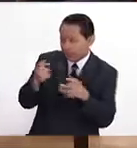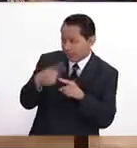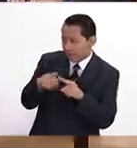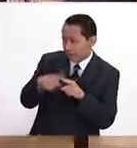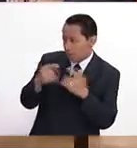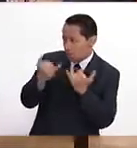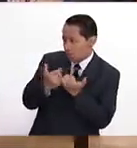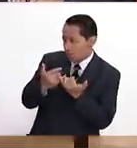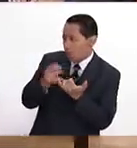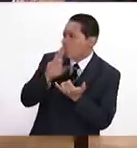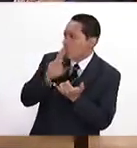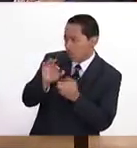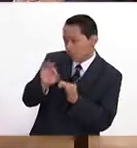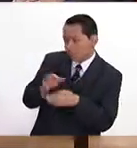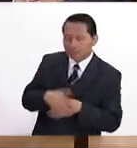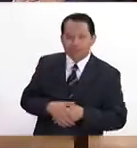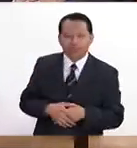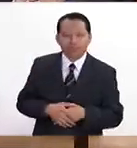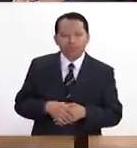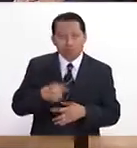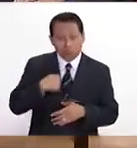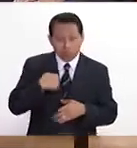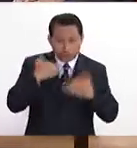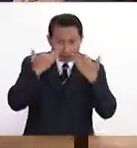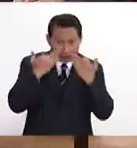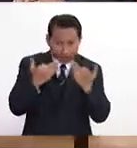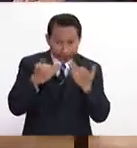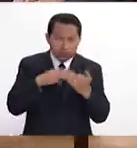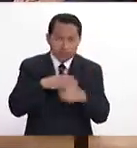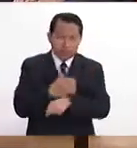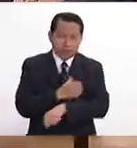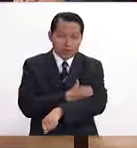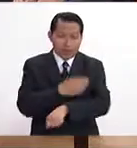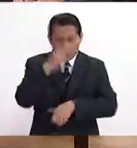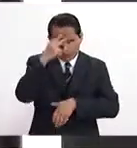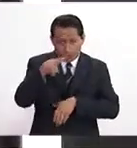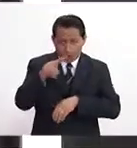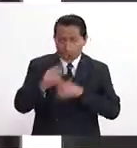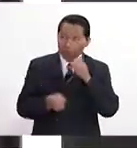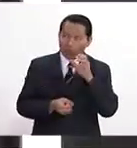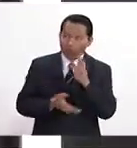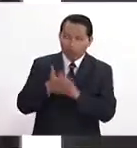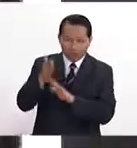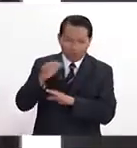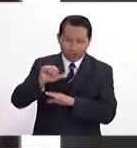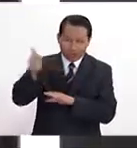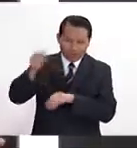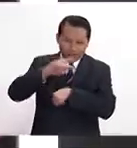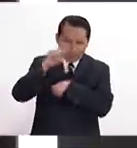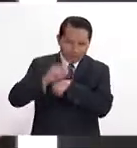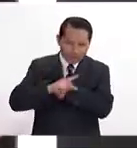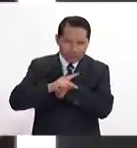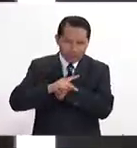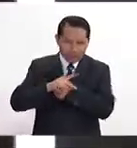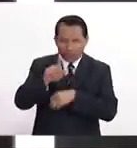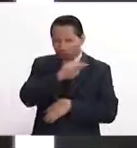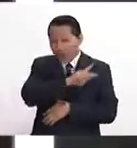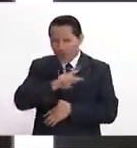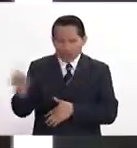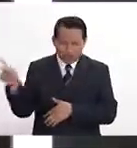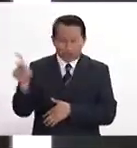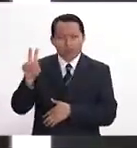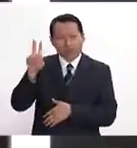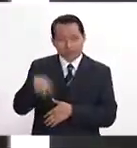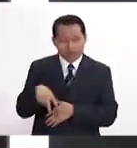sobre todo, ¿cómo han los resultados? Pues yo lo que veo con mis colegas mexicanos que hemos estado fuera, todos, sin tratar de presumir,